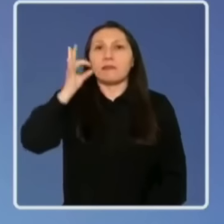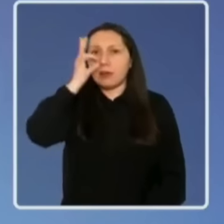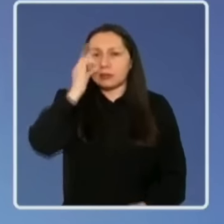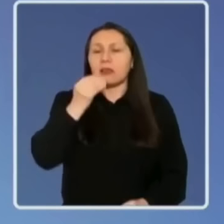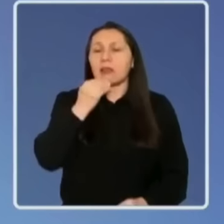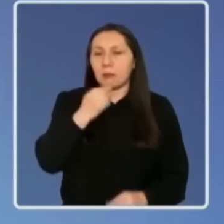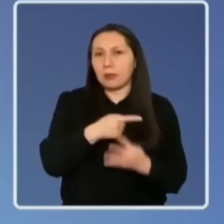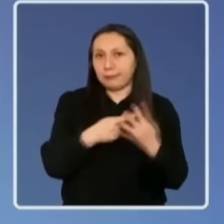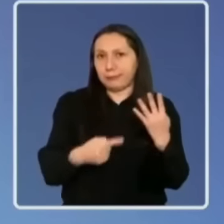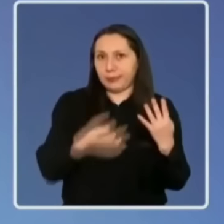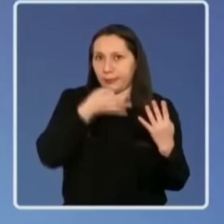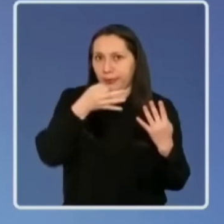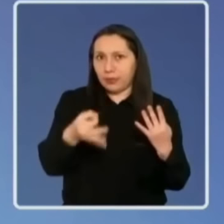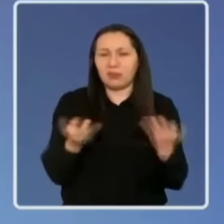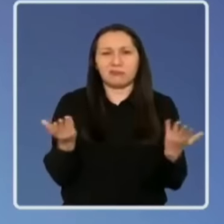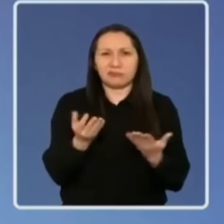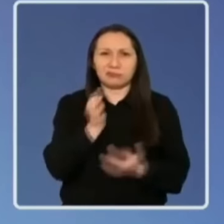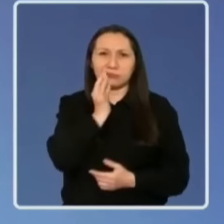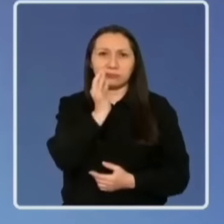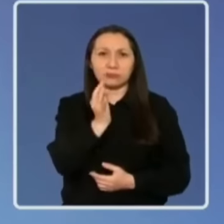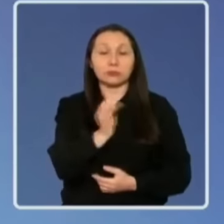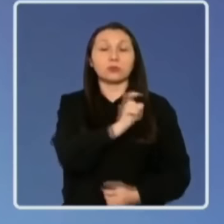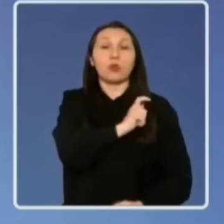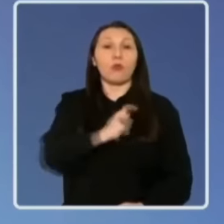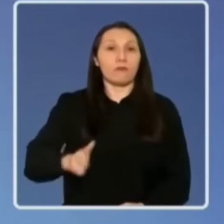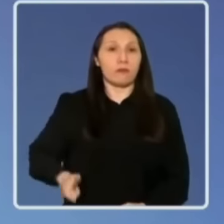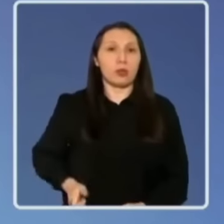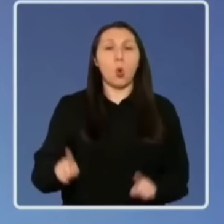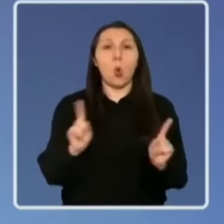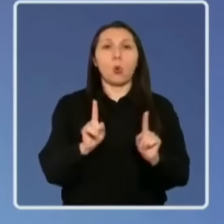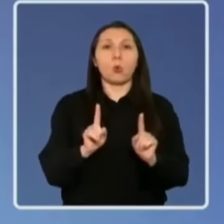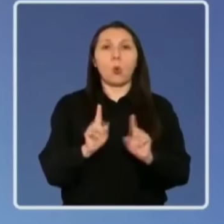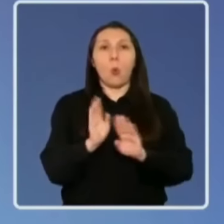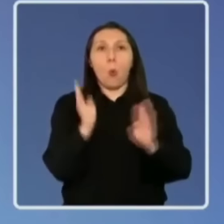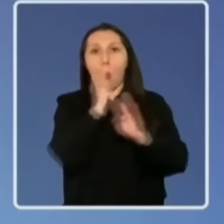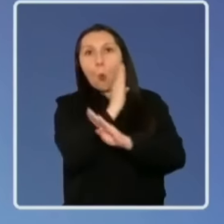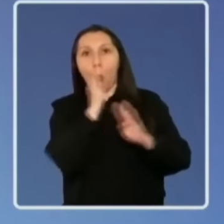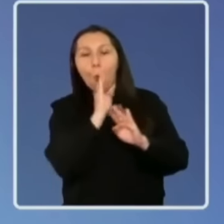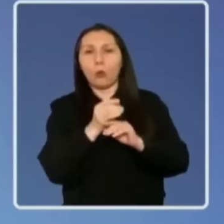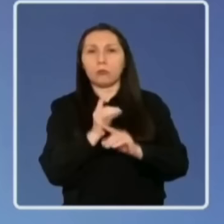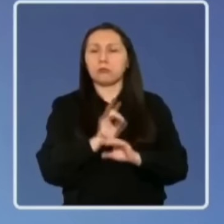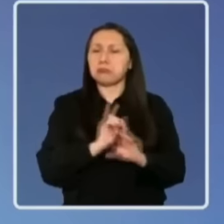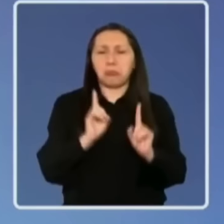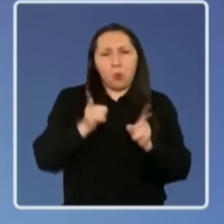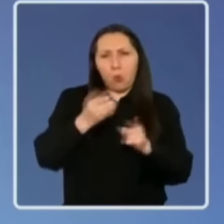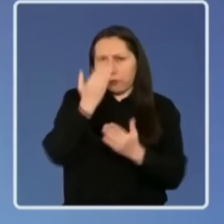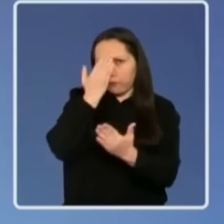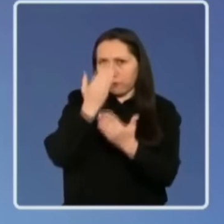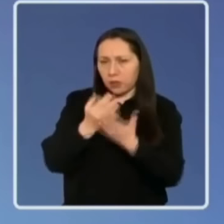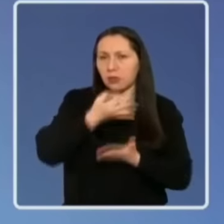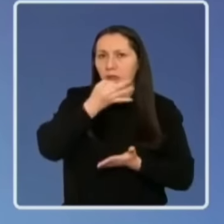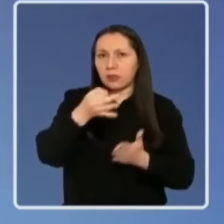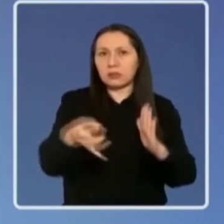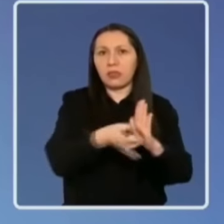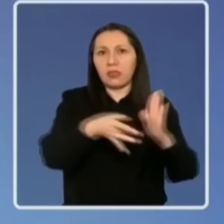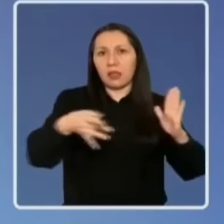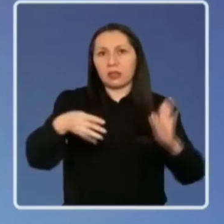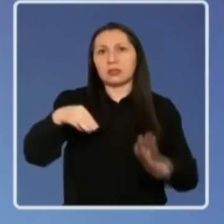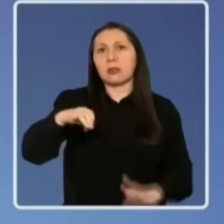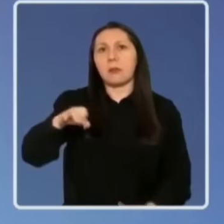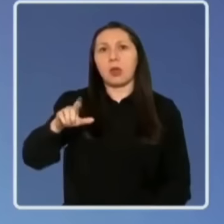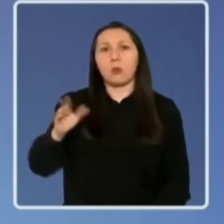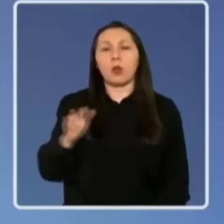referido a este tema. Lo que quiero decir con esto es que el Gobierno no ha eludido referirse a los delitos que se le imputan a Manuel